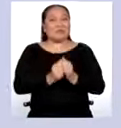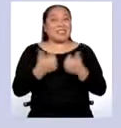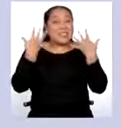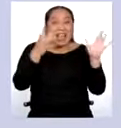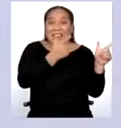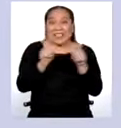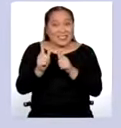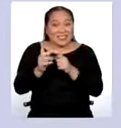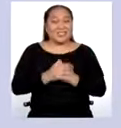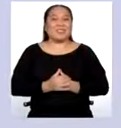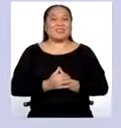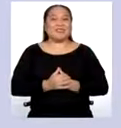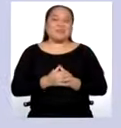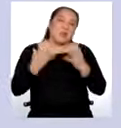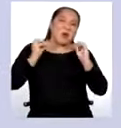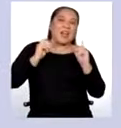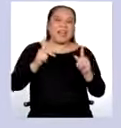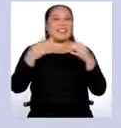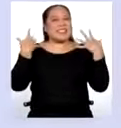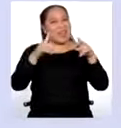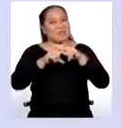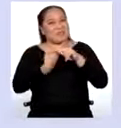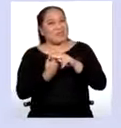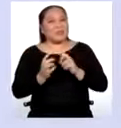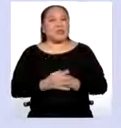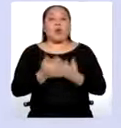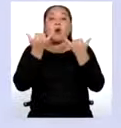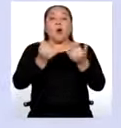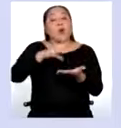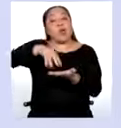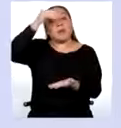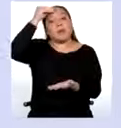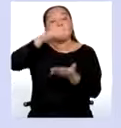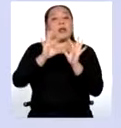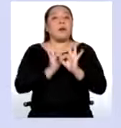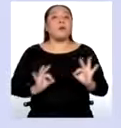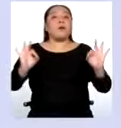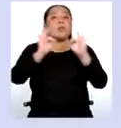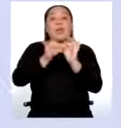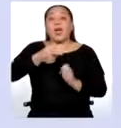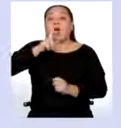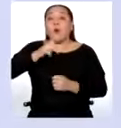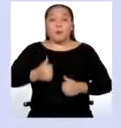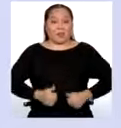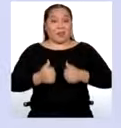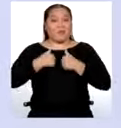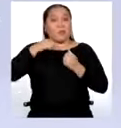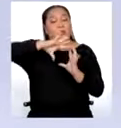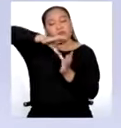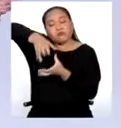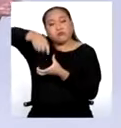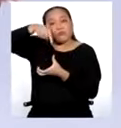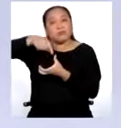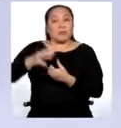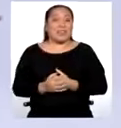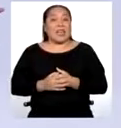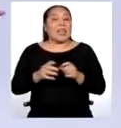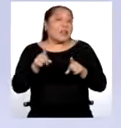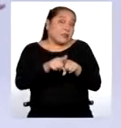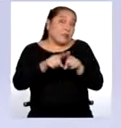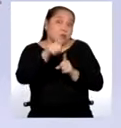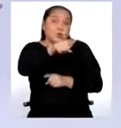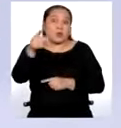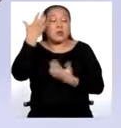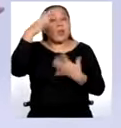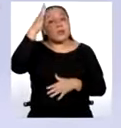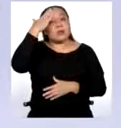¿Están listos y preparados? Bueno, comenzamos. Hoy aprenderemos sobre la importancia del agua para la vida en el planeta. Además, como ustedes